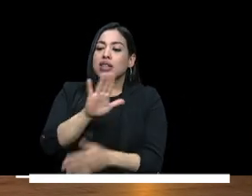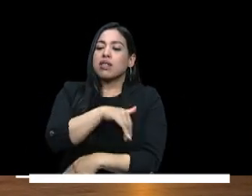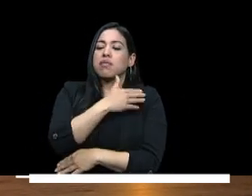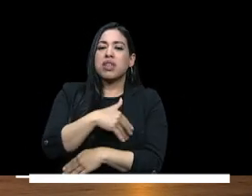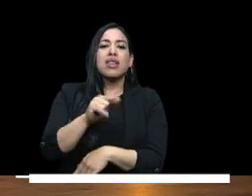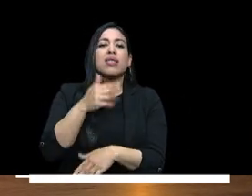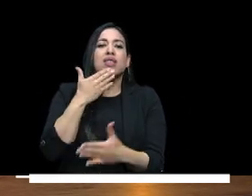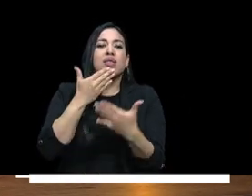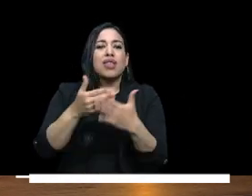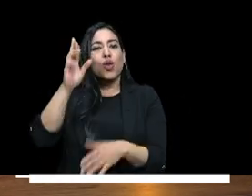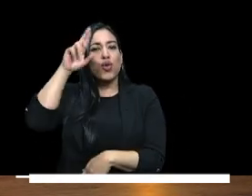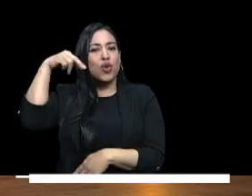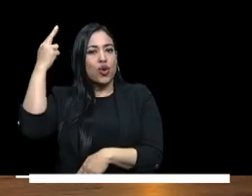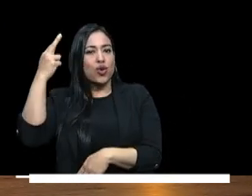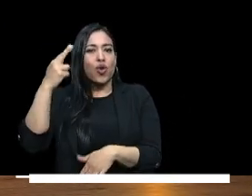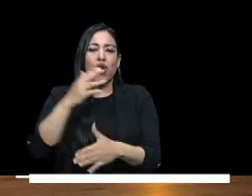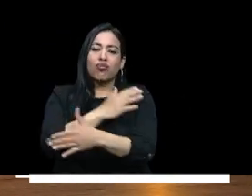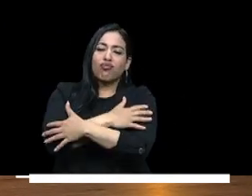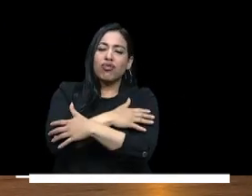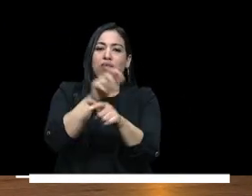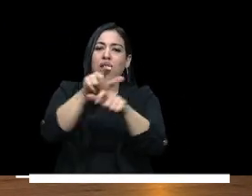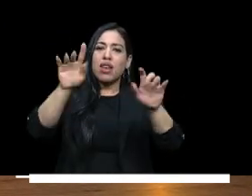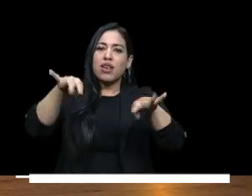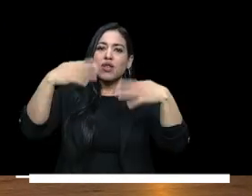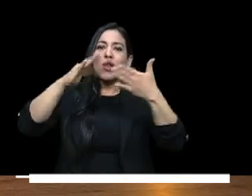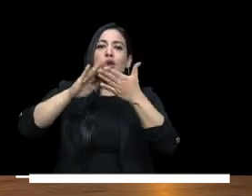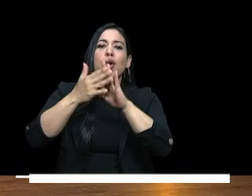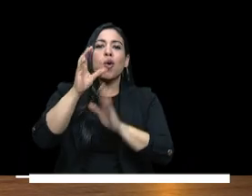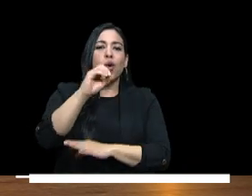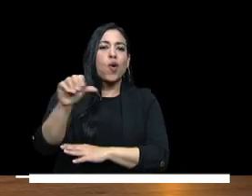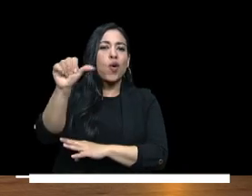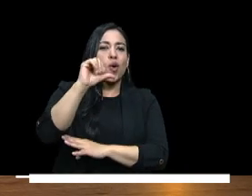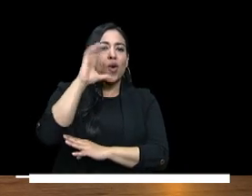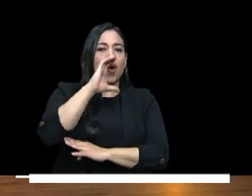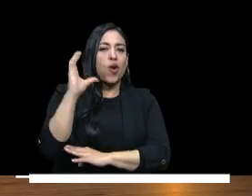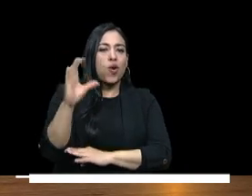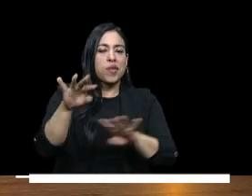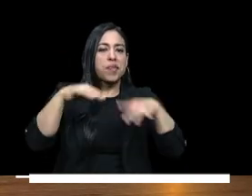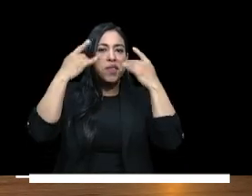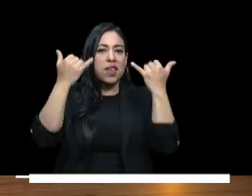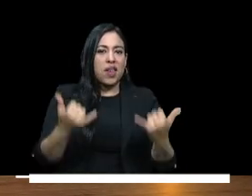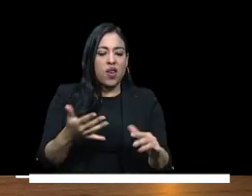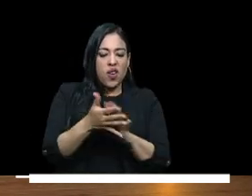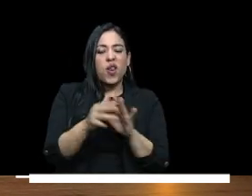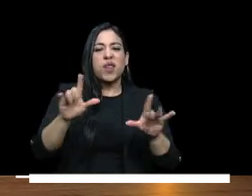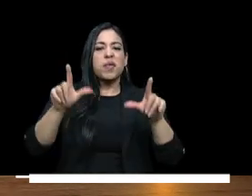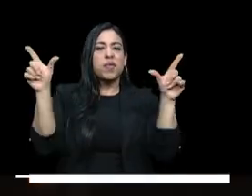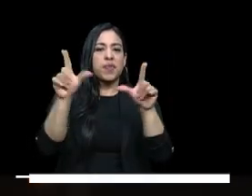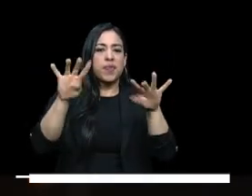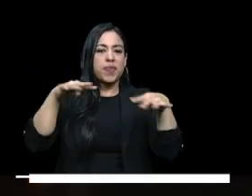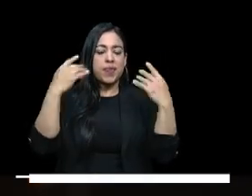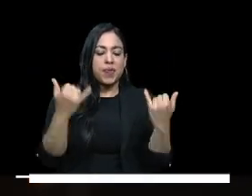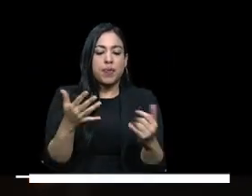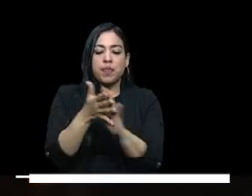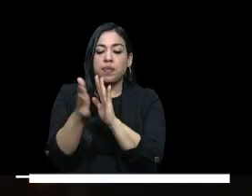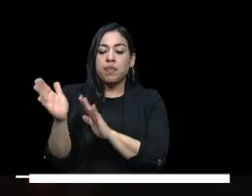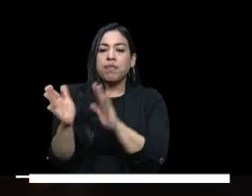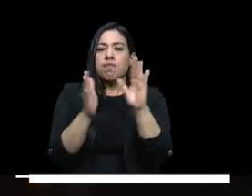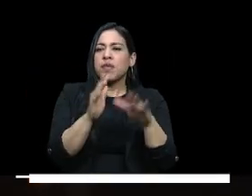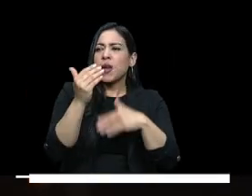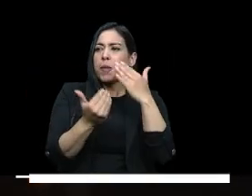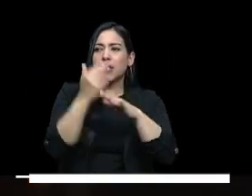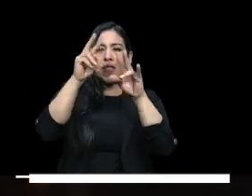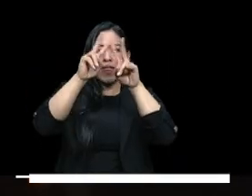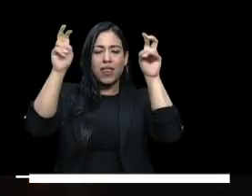un saludo especial Rosy y un afectuoso saludo para todas las colombianas y todos los colombianos que nos acompañan desde las pantallas quería